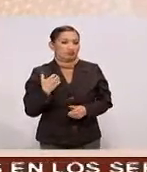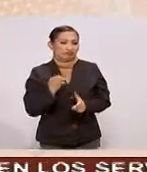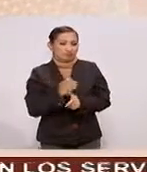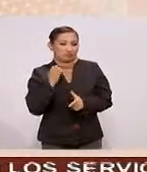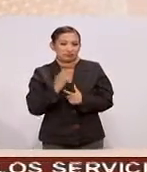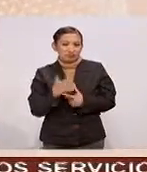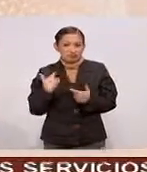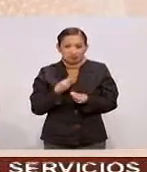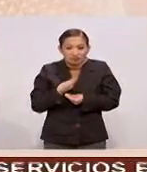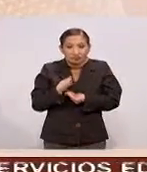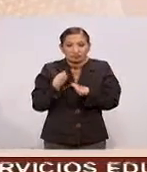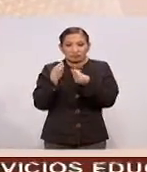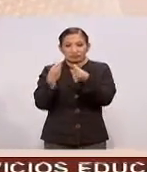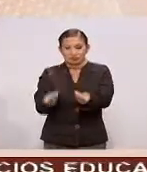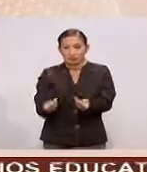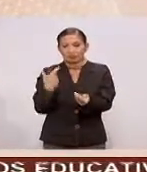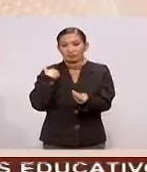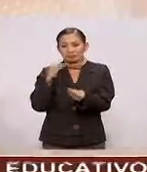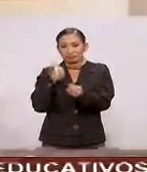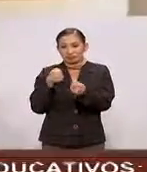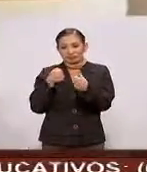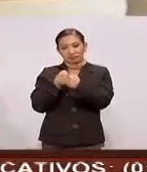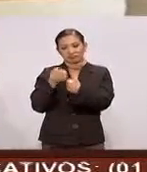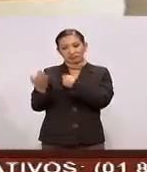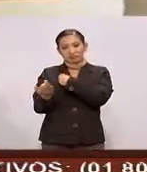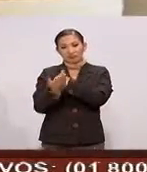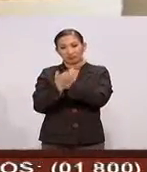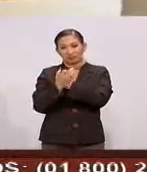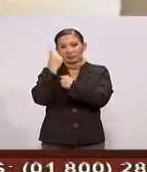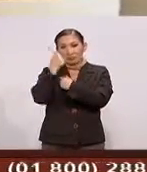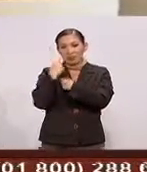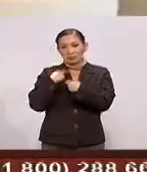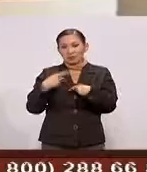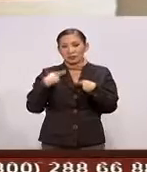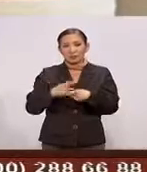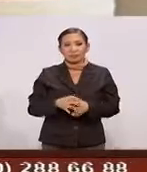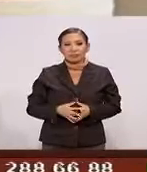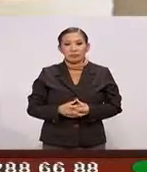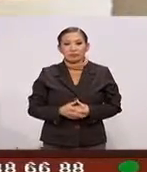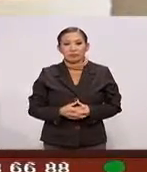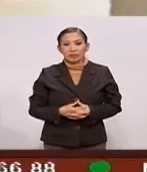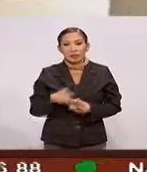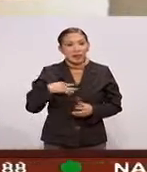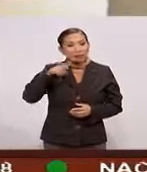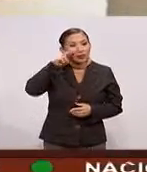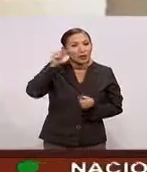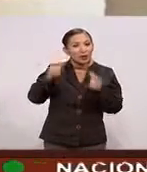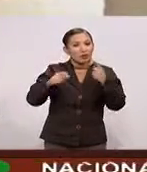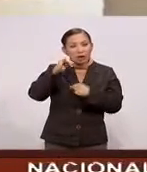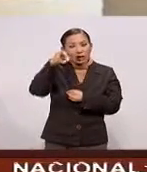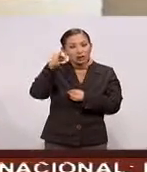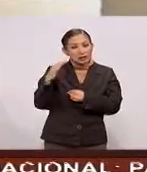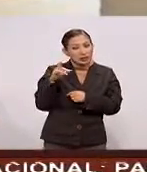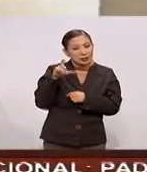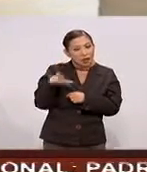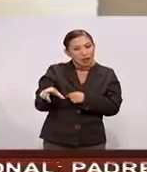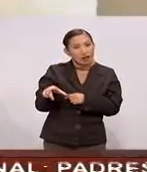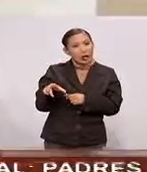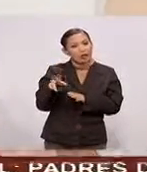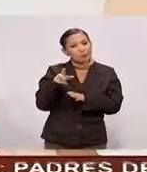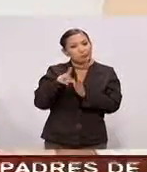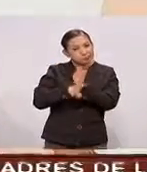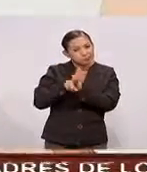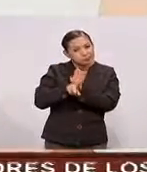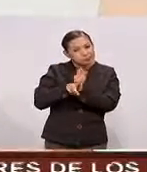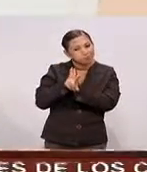También brindaría Una Una barrera De protección Para estas personas Estamos viendo Algunas imágenes No No